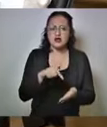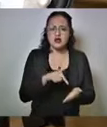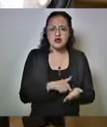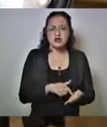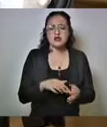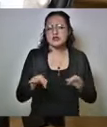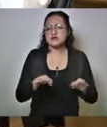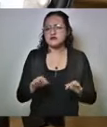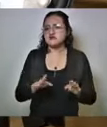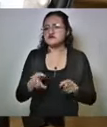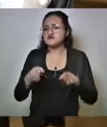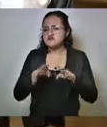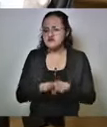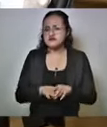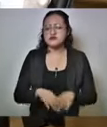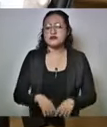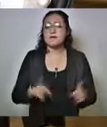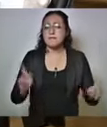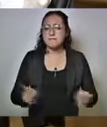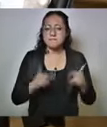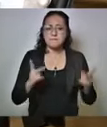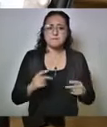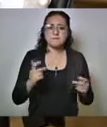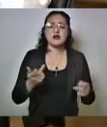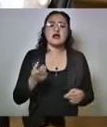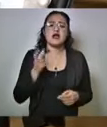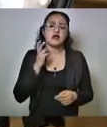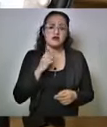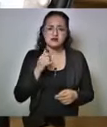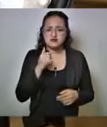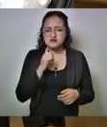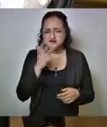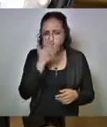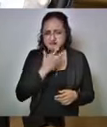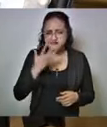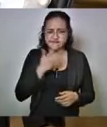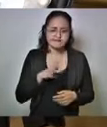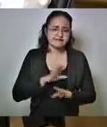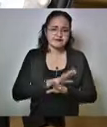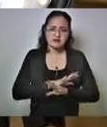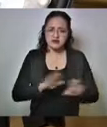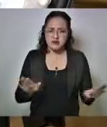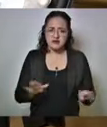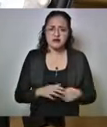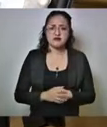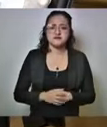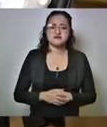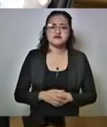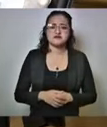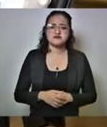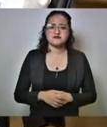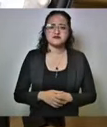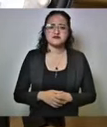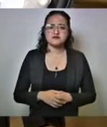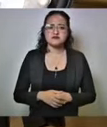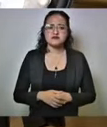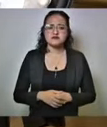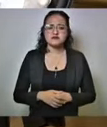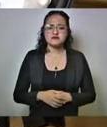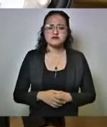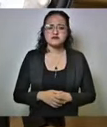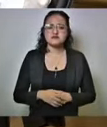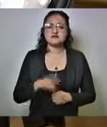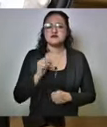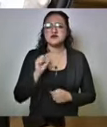sobre prohibición de venta de bebidas alcohólicas en lugares públicos. Es decir, hemos ido